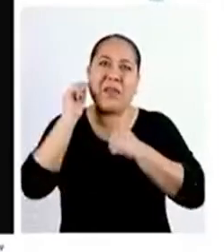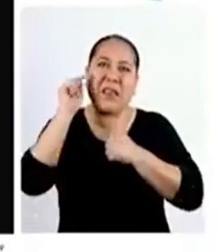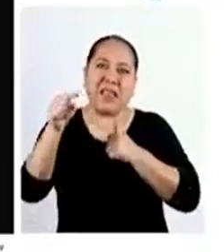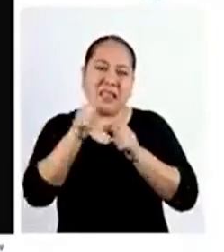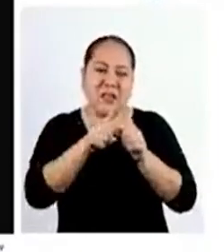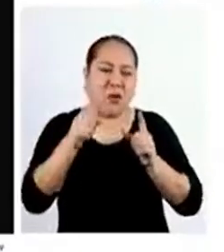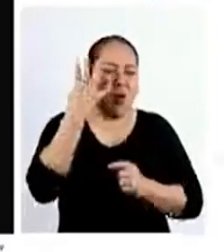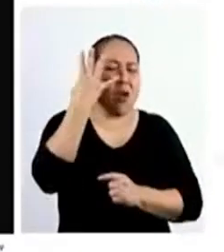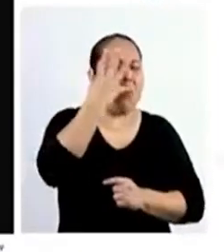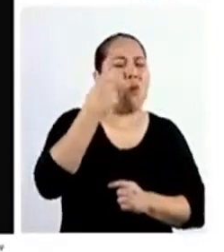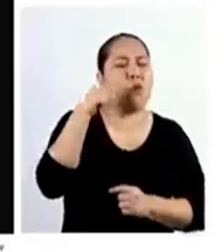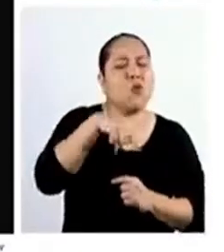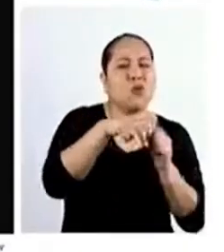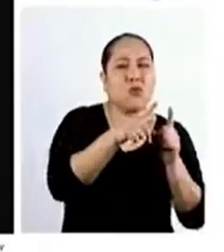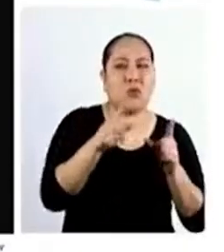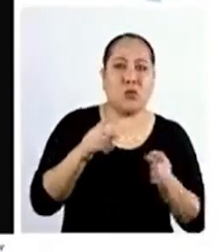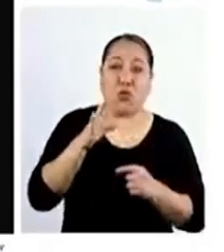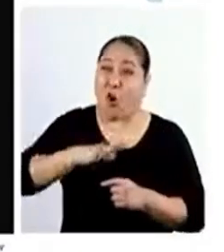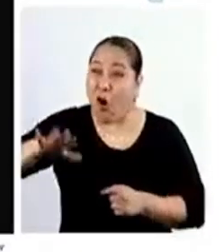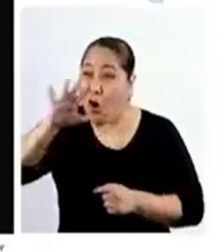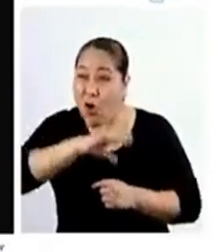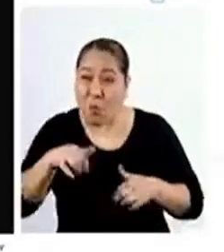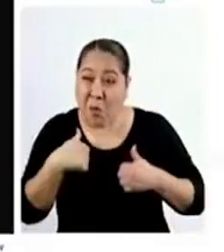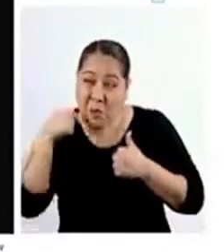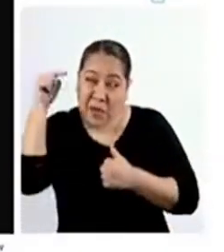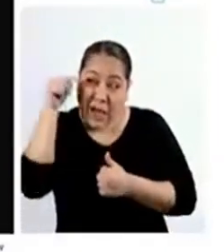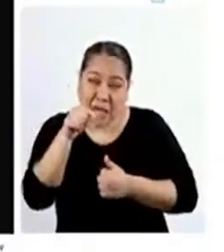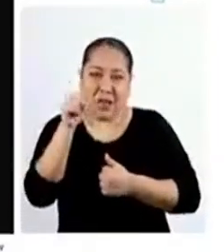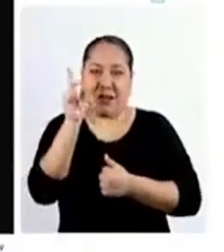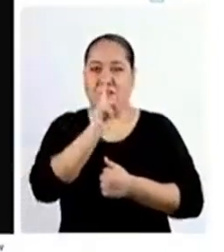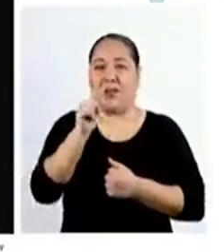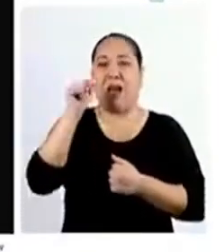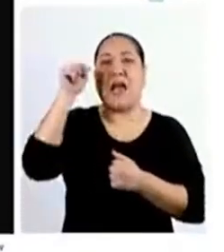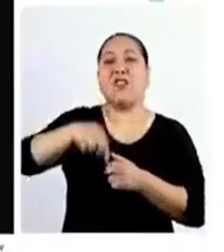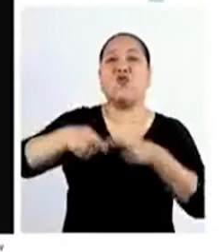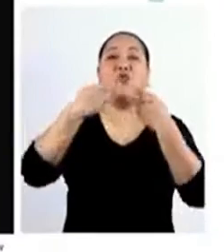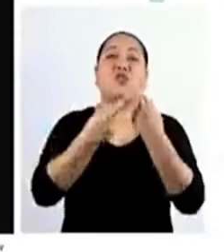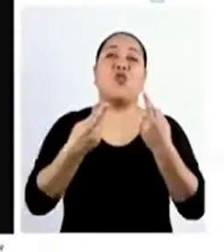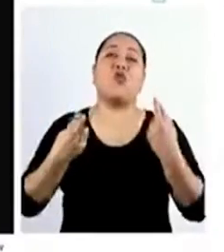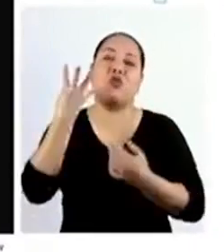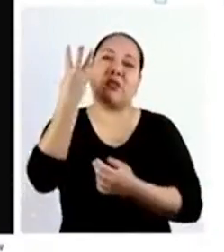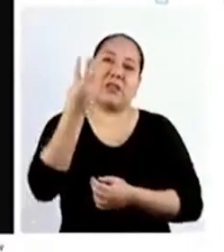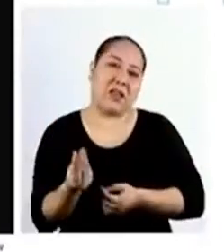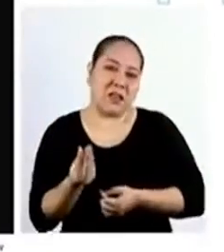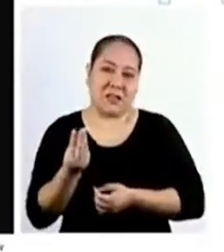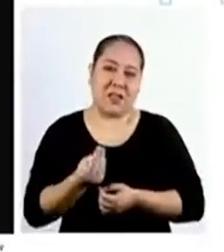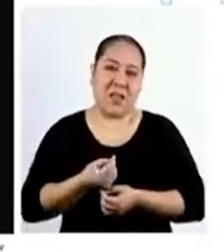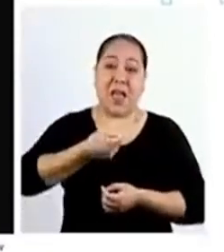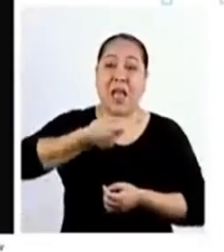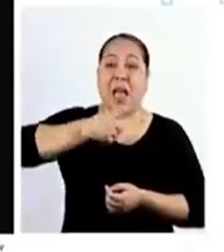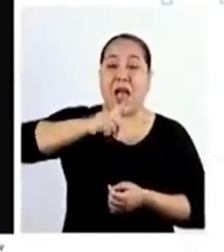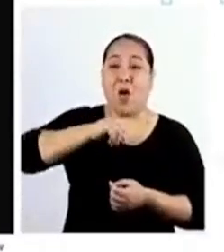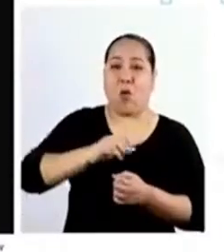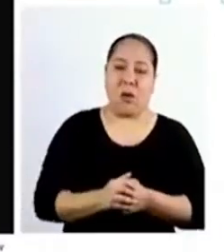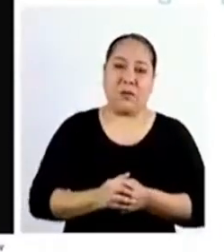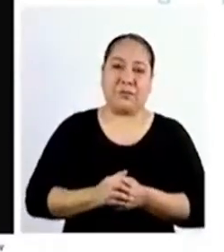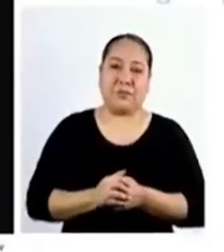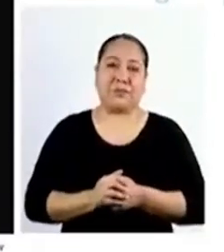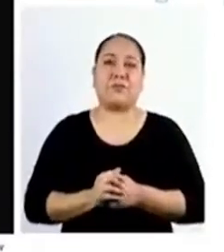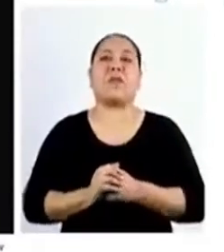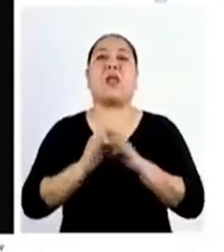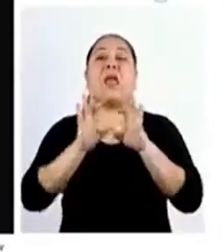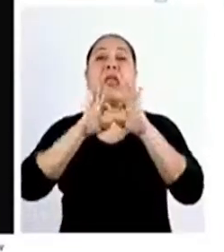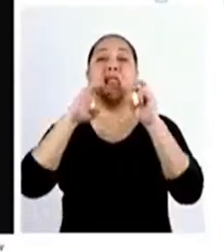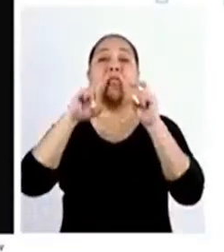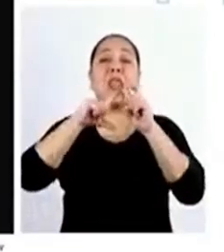debido a esta hermosa vista Pero no todos pueden vivir ahí Esto es un recurso escaso El agua del lago es algo